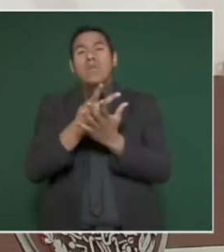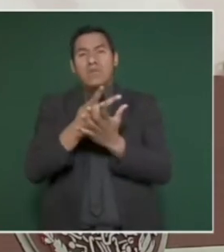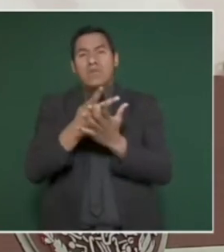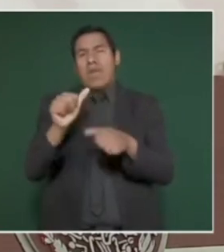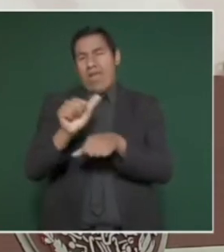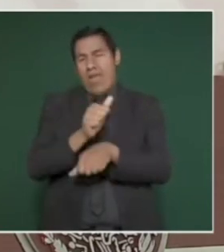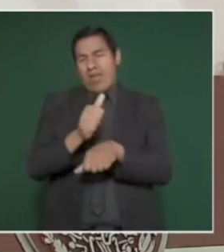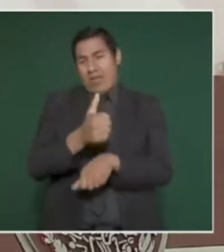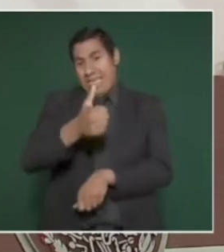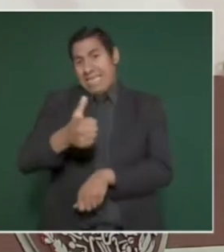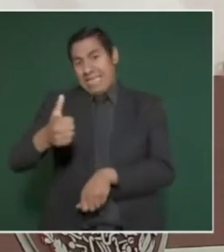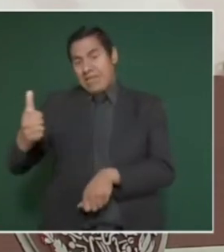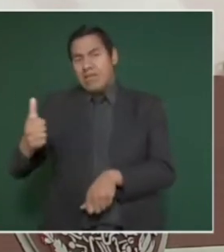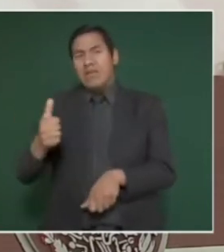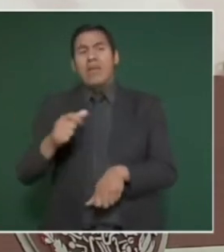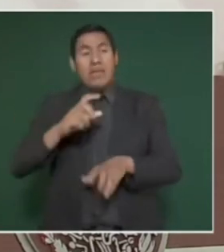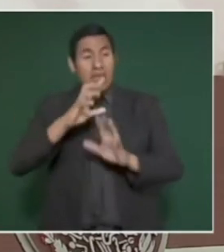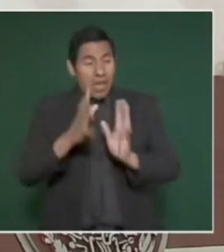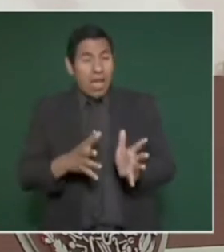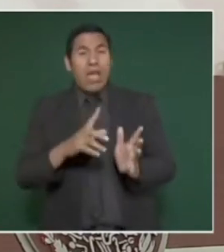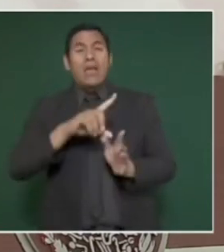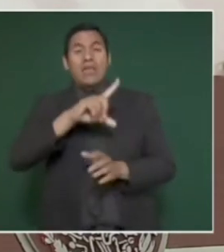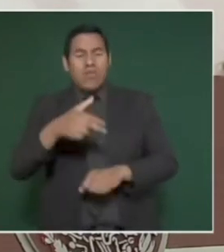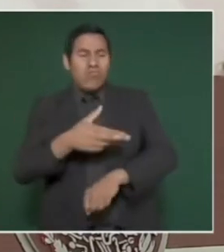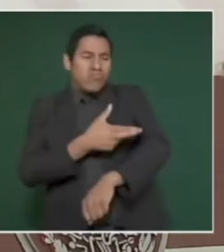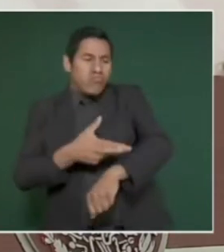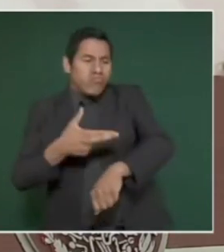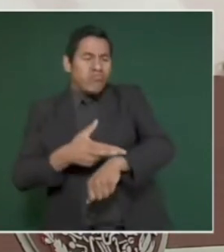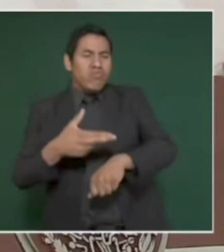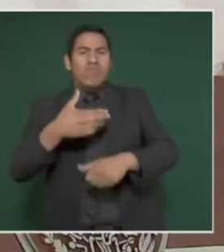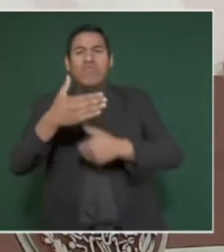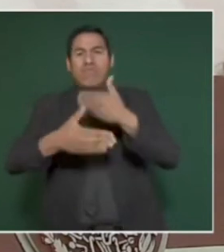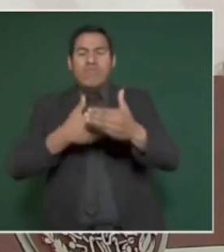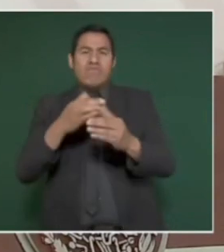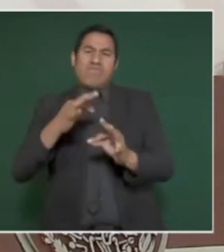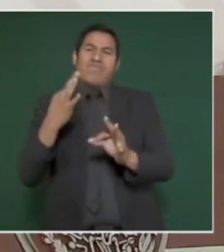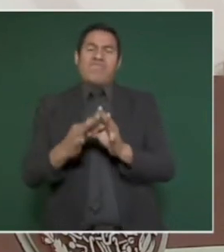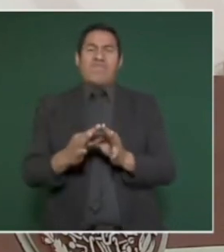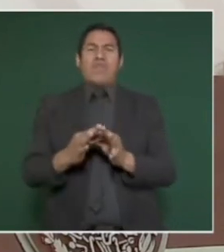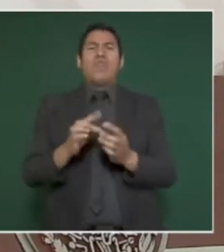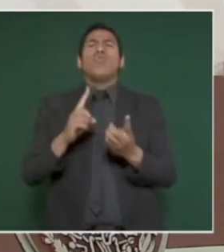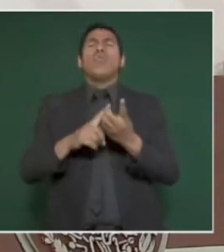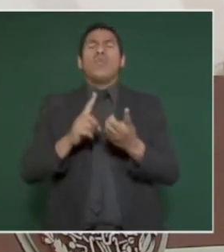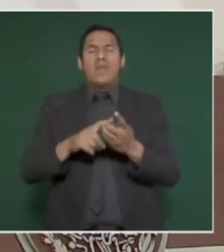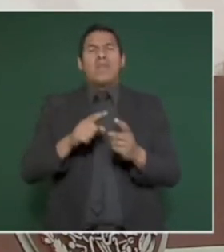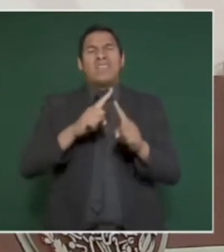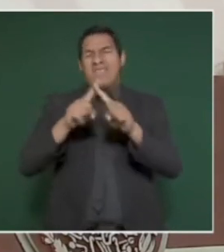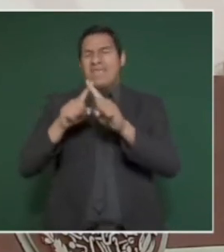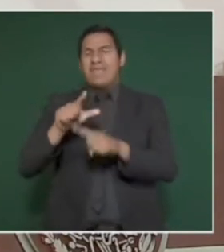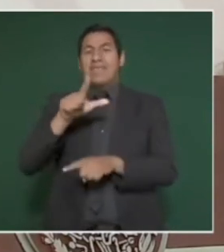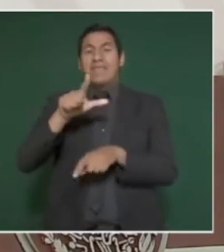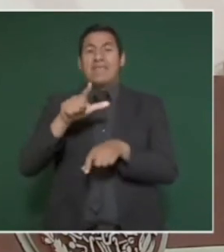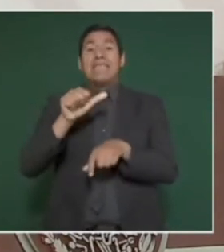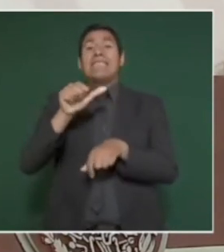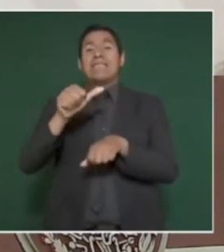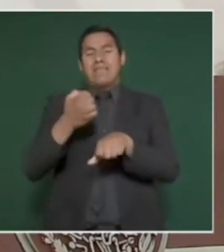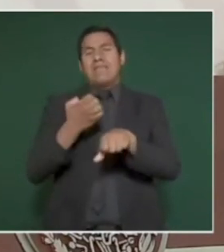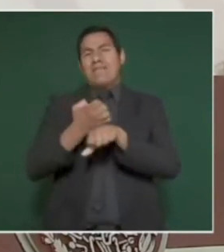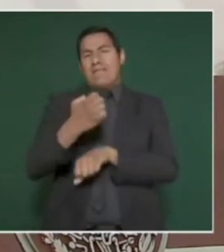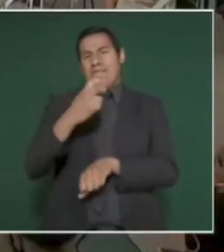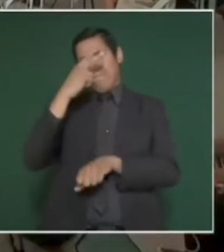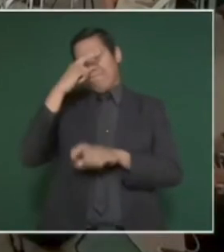muy